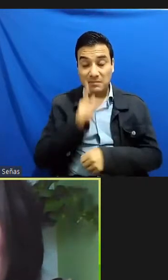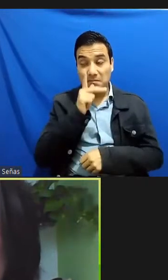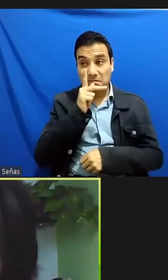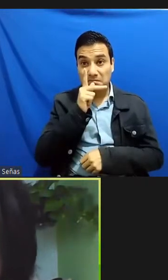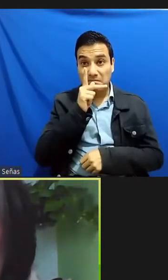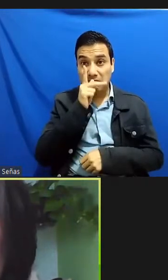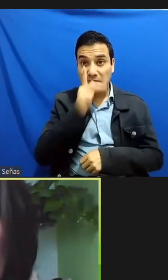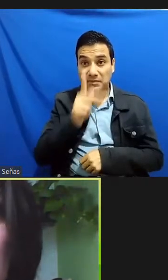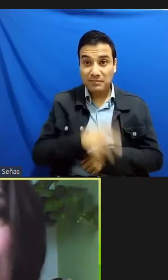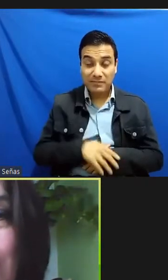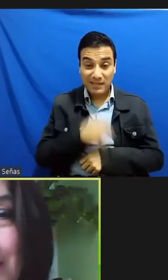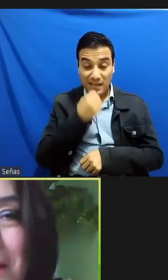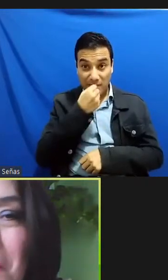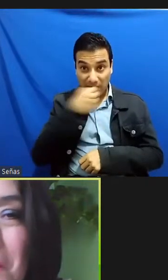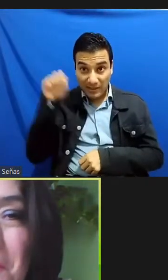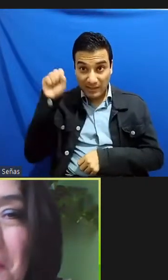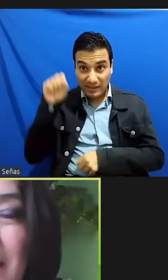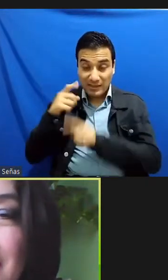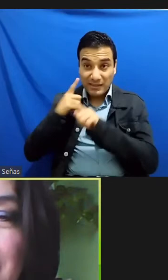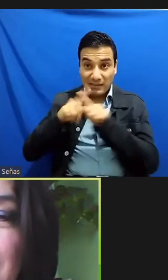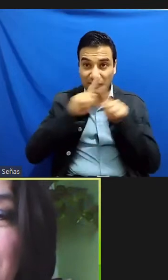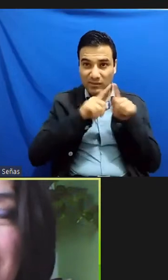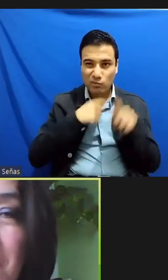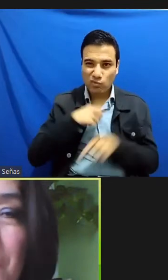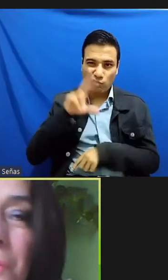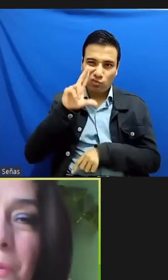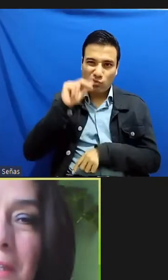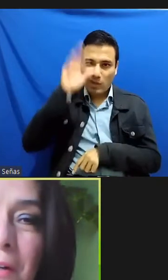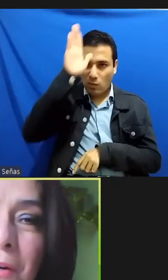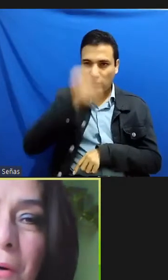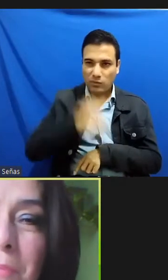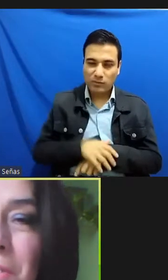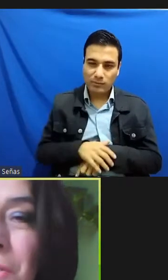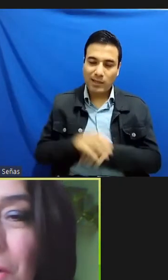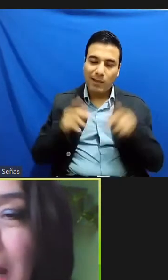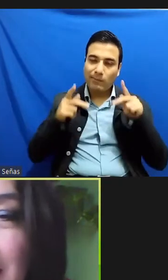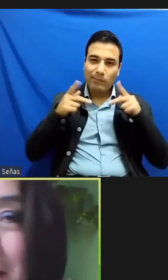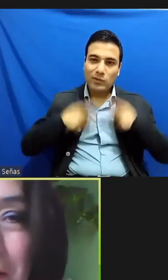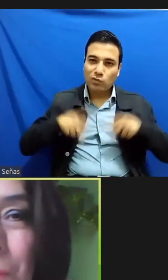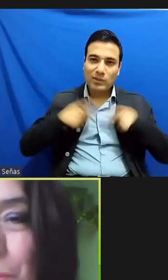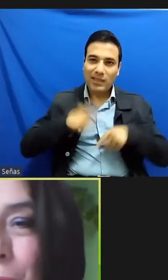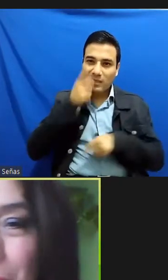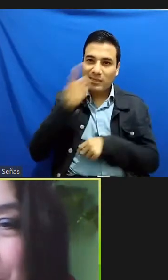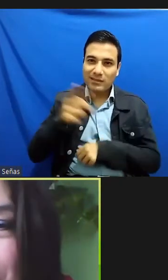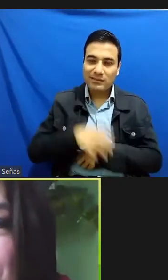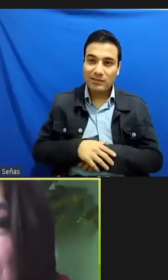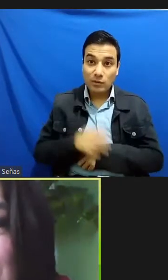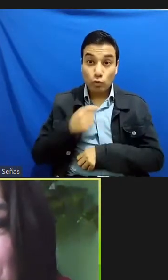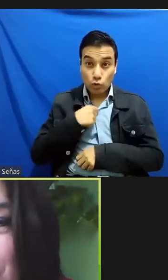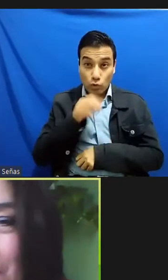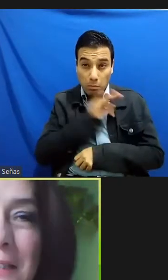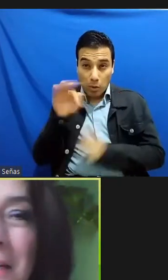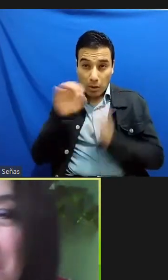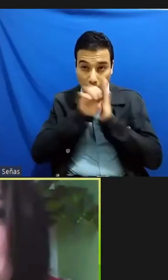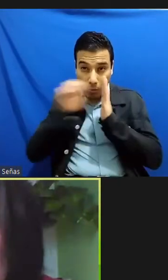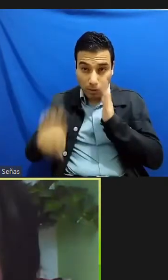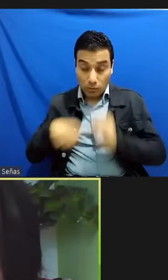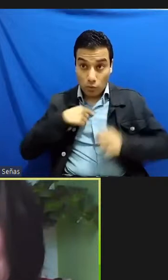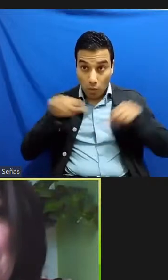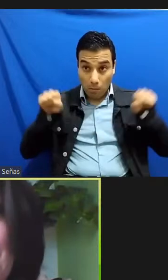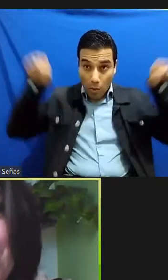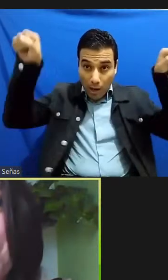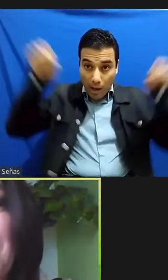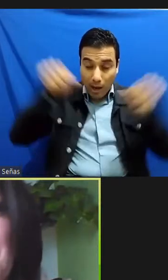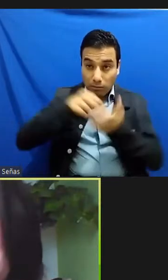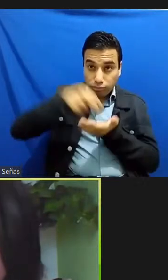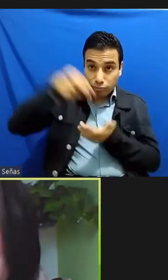capacidades diferentes porque como por ahí decían yo no tengo visión láser o yo no puedo volar o hacerme invisible